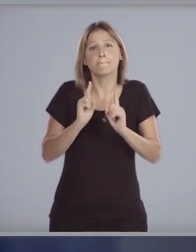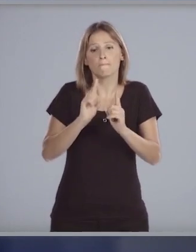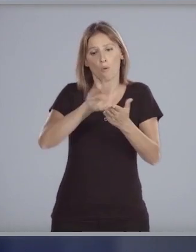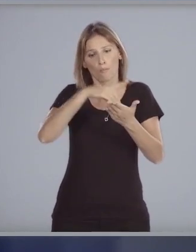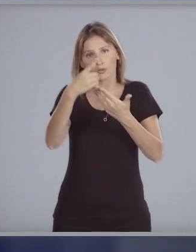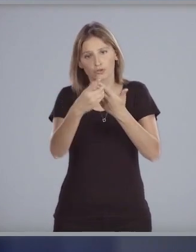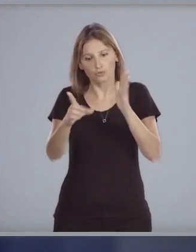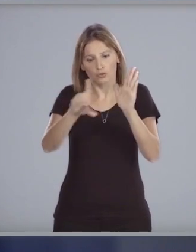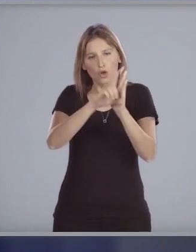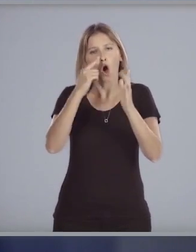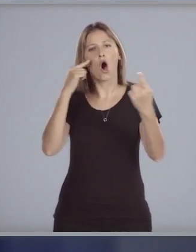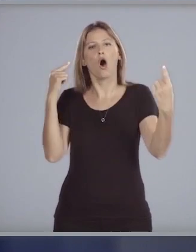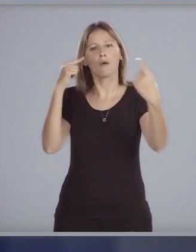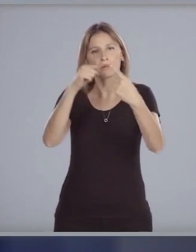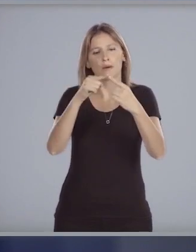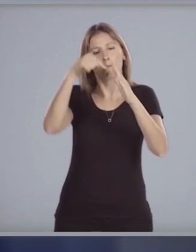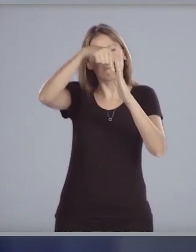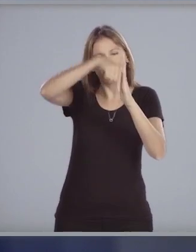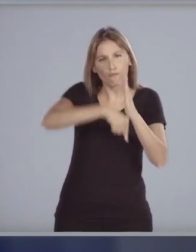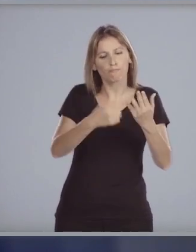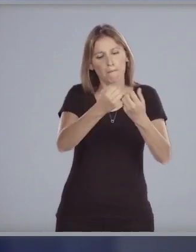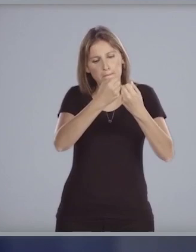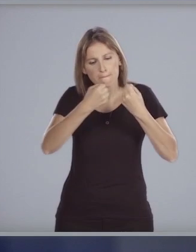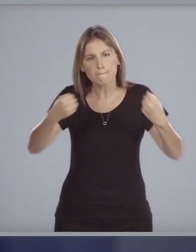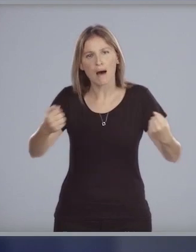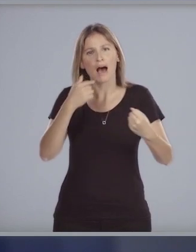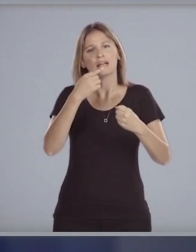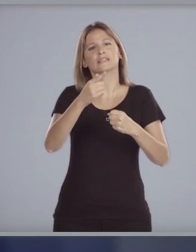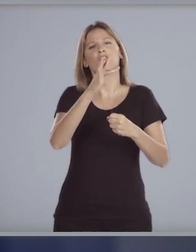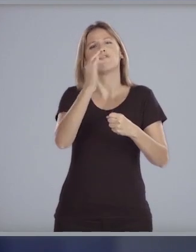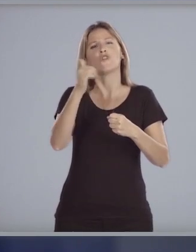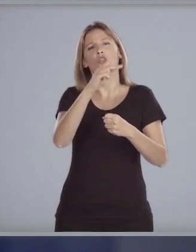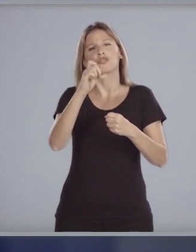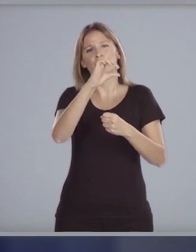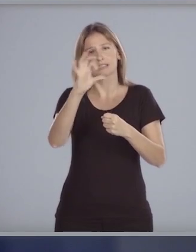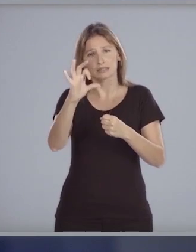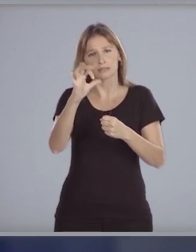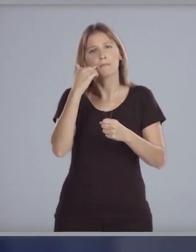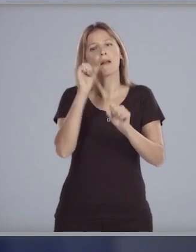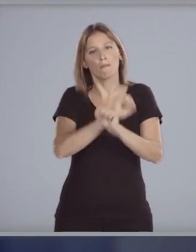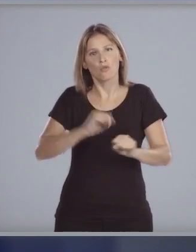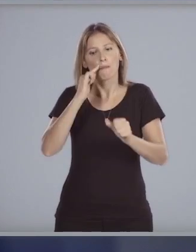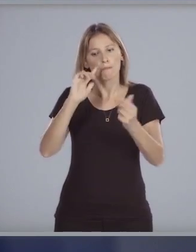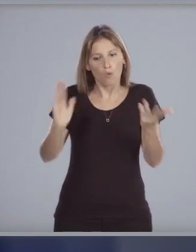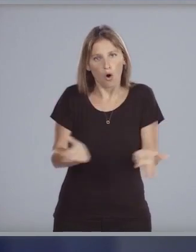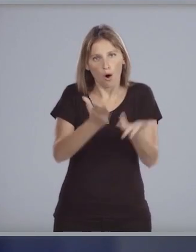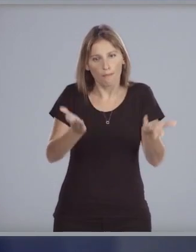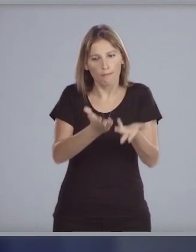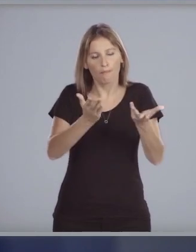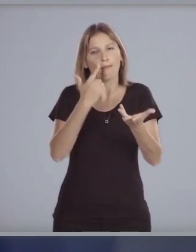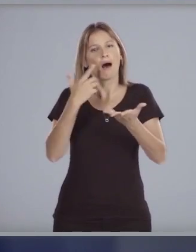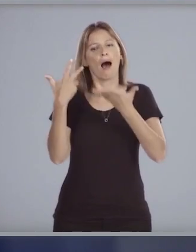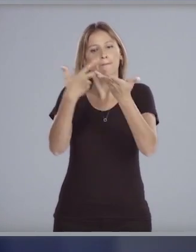proyecto de ley apunta a profundizar la capacidad del Fondes para promover y